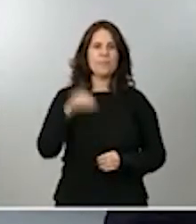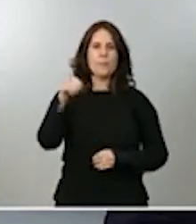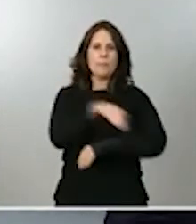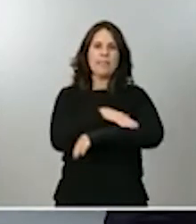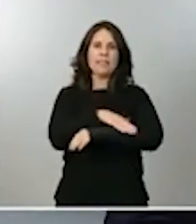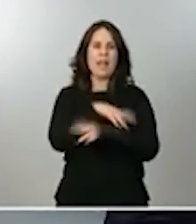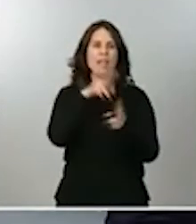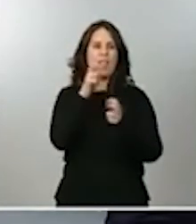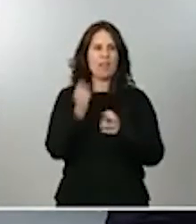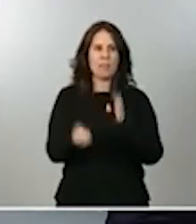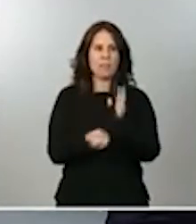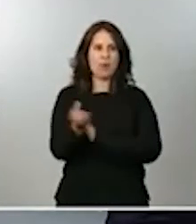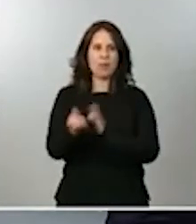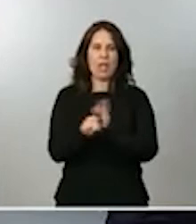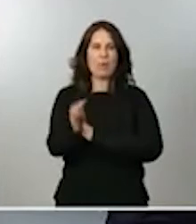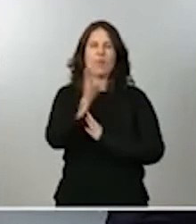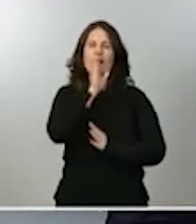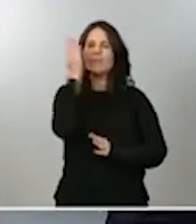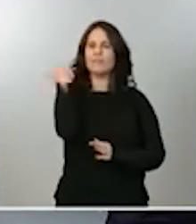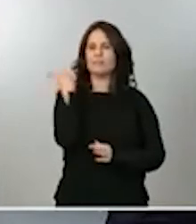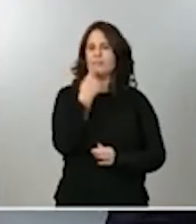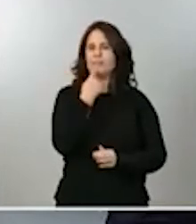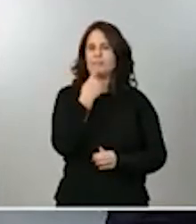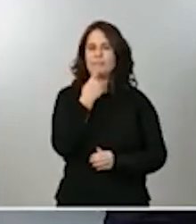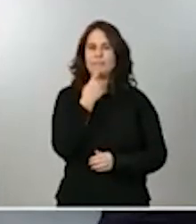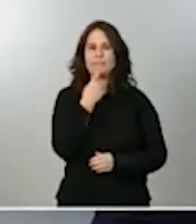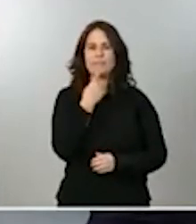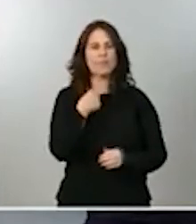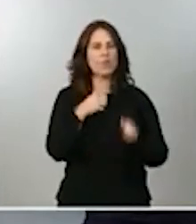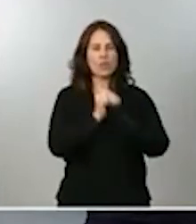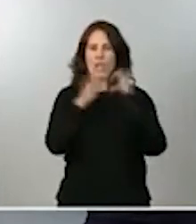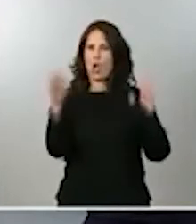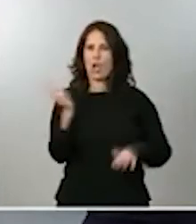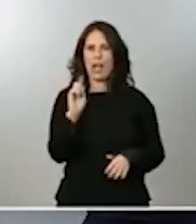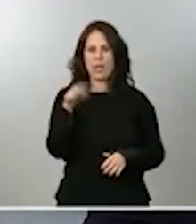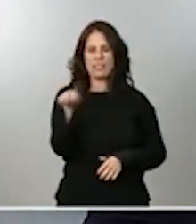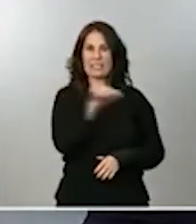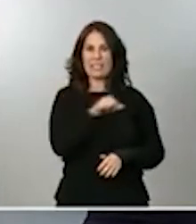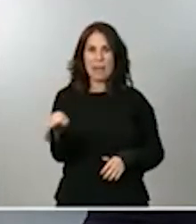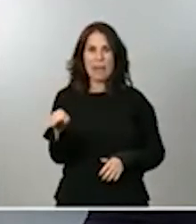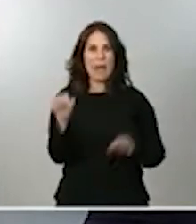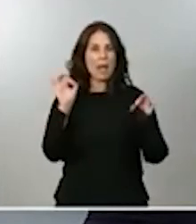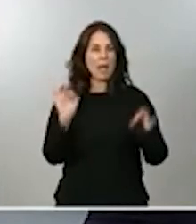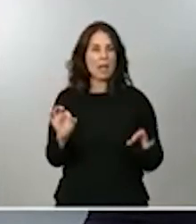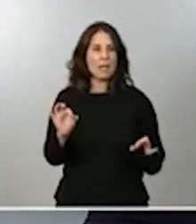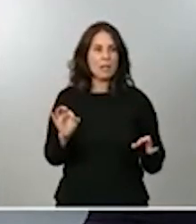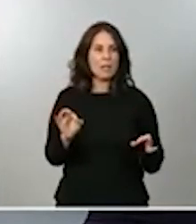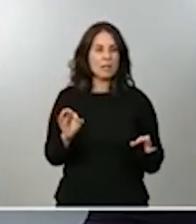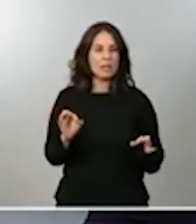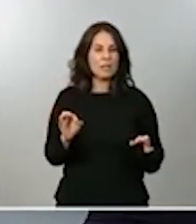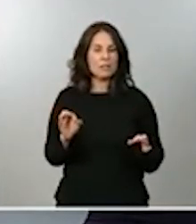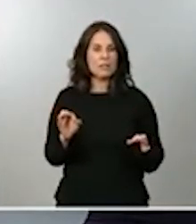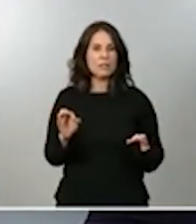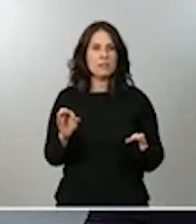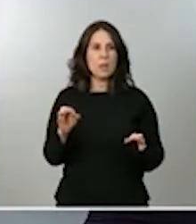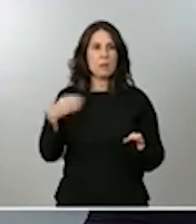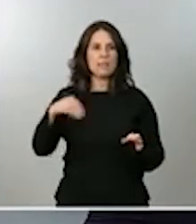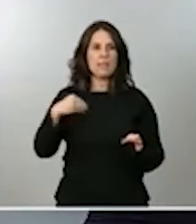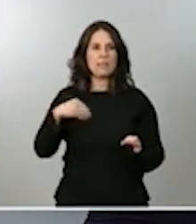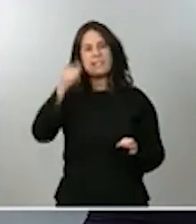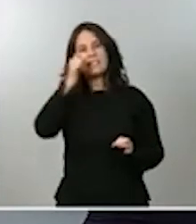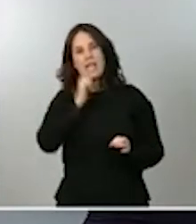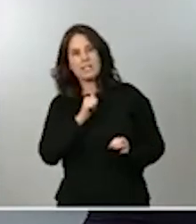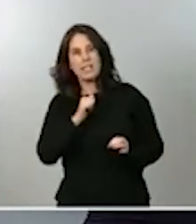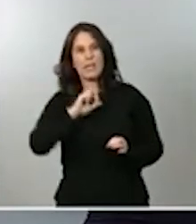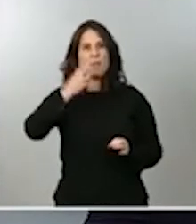por sus palabras antes. No me ha quedado claro, entiendo que esta semana no va a haber un acto entre el presidente Sánchez y el vicepresidente Iglesias de